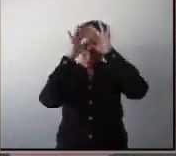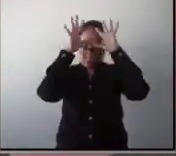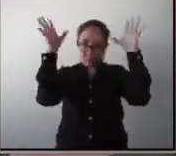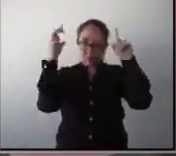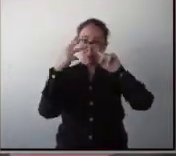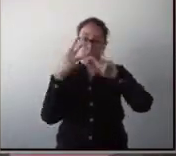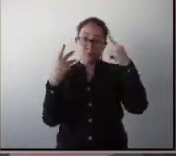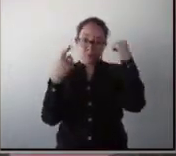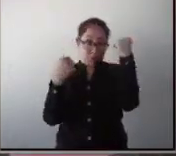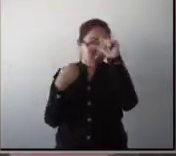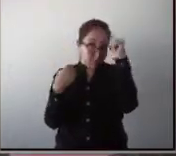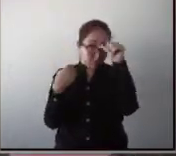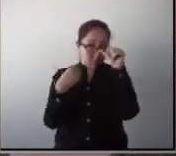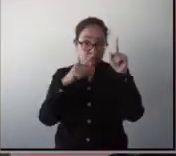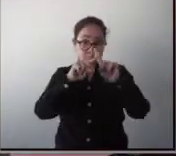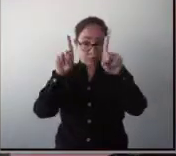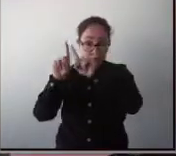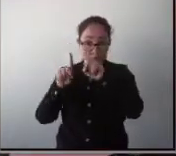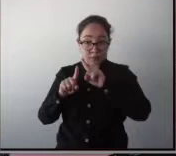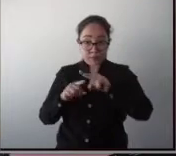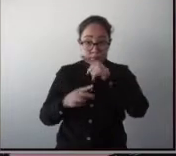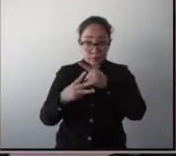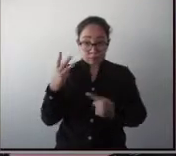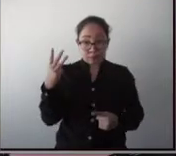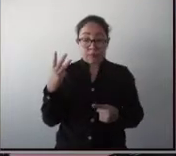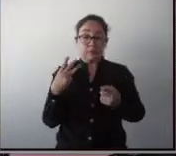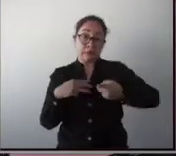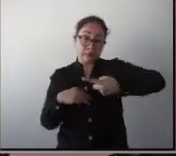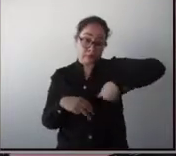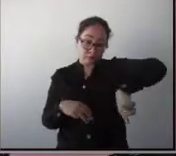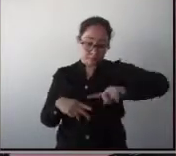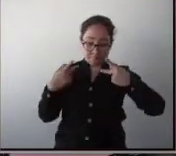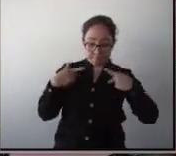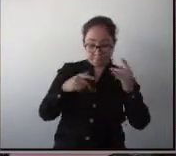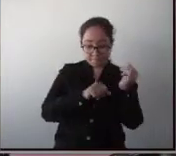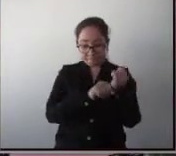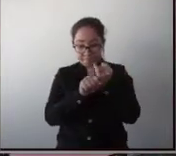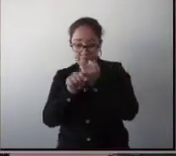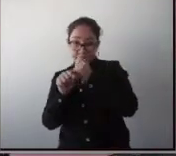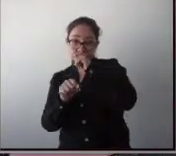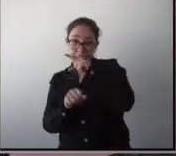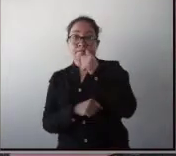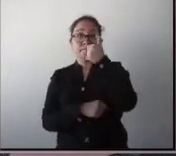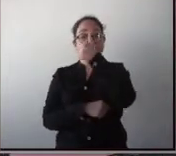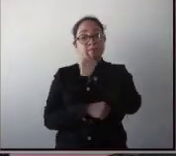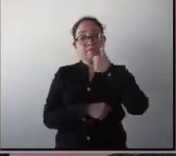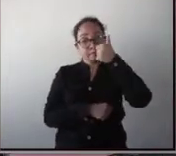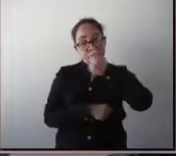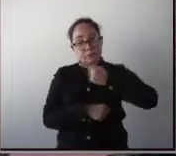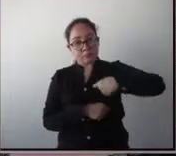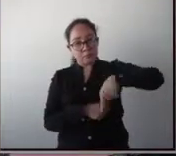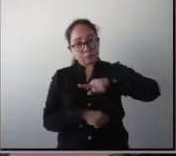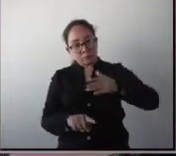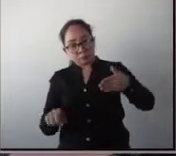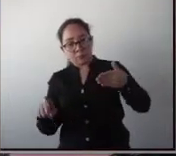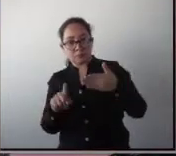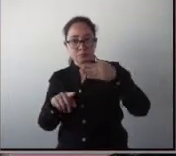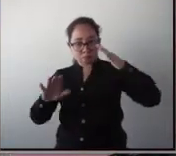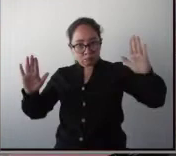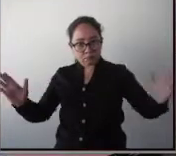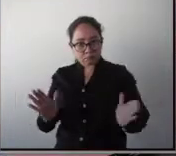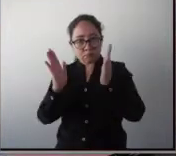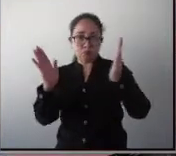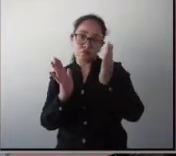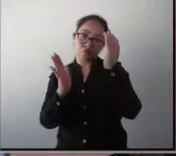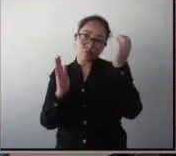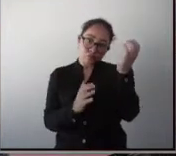otras de esta manera nuestros investigadores y nuestros estudiantes tienen el objetivo de generar este conocimiento